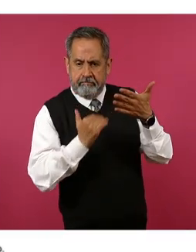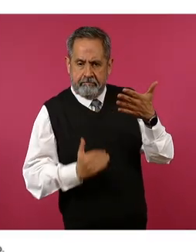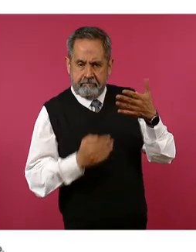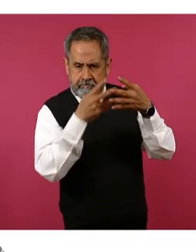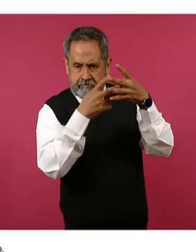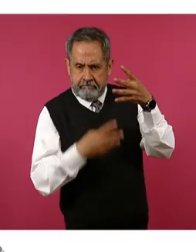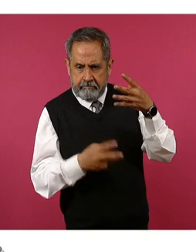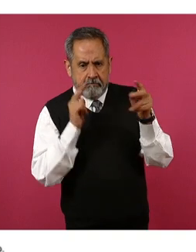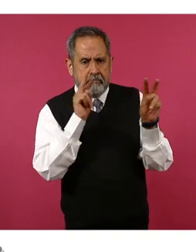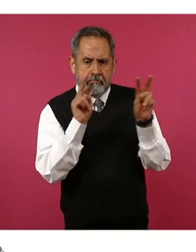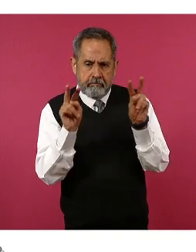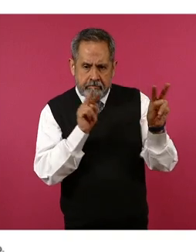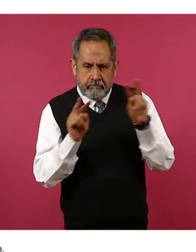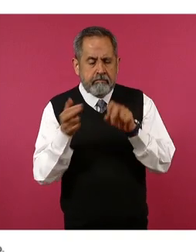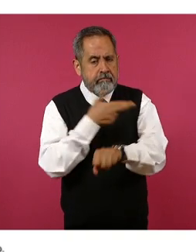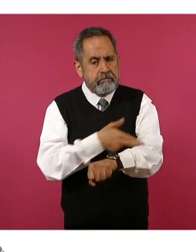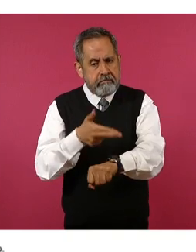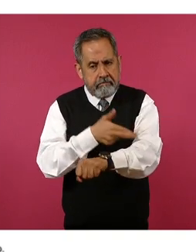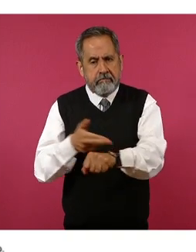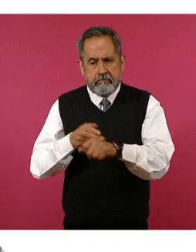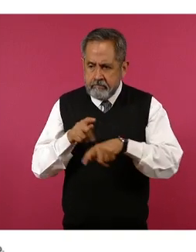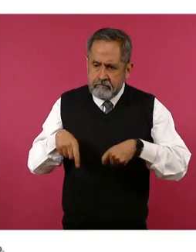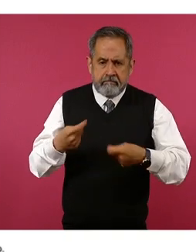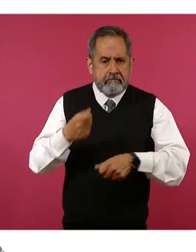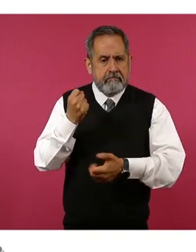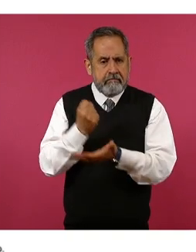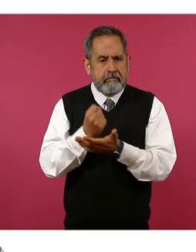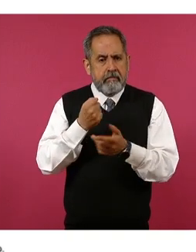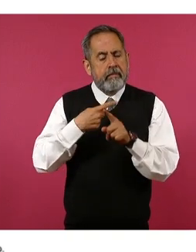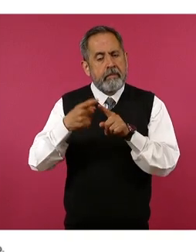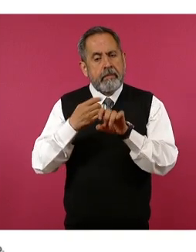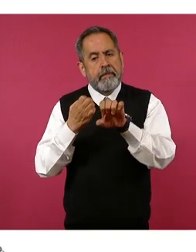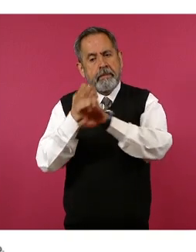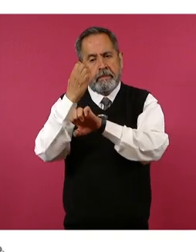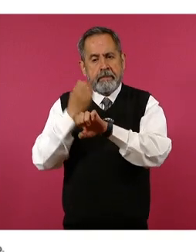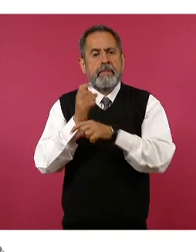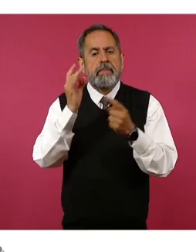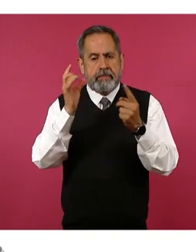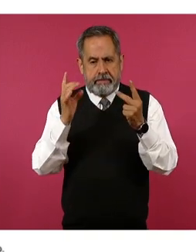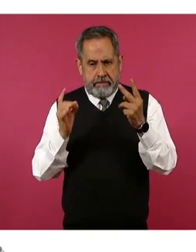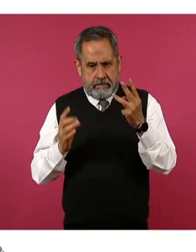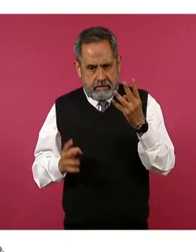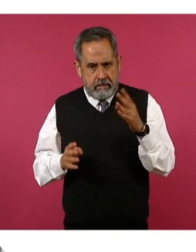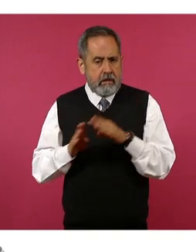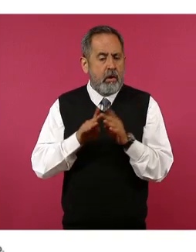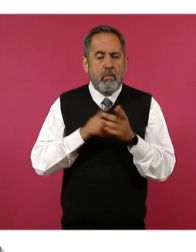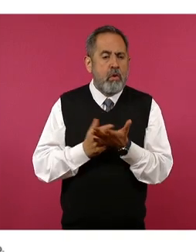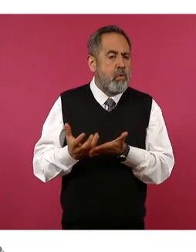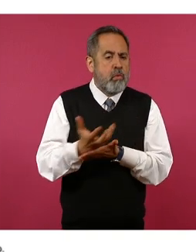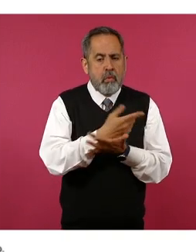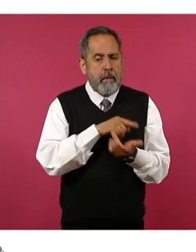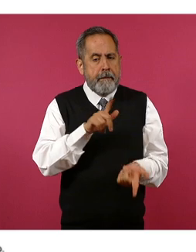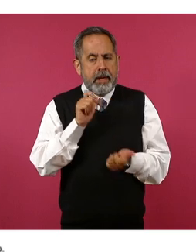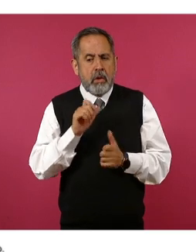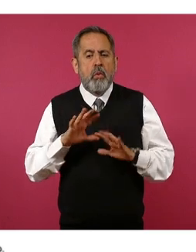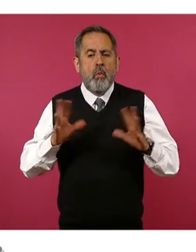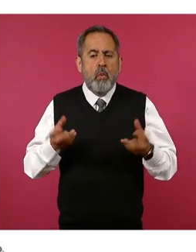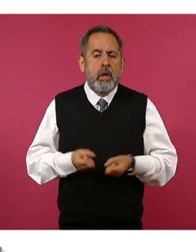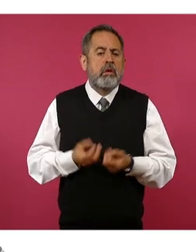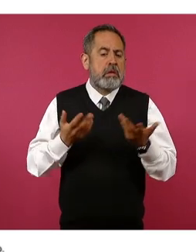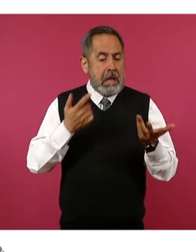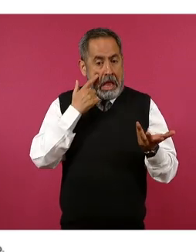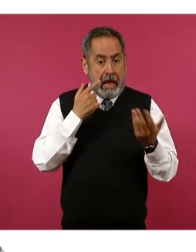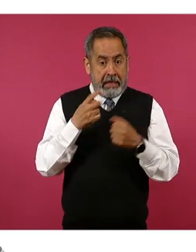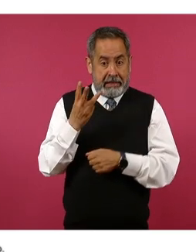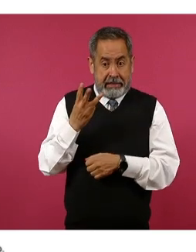regularizaciones que se dan entidad por entidad y los recursos obtenidos, tenemos un aproximado donde